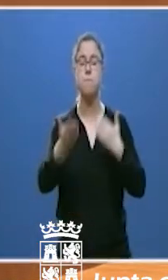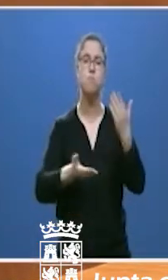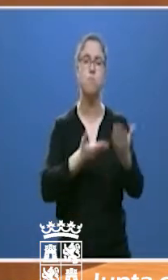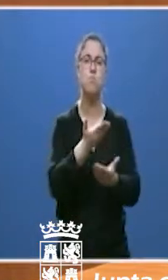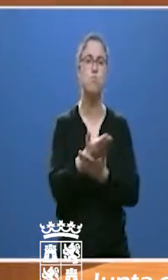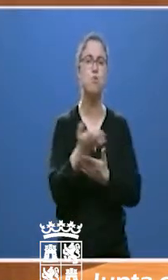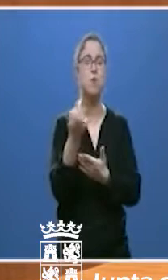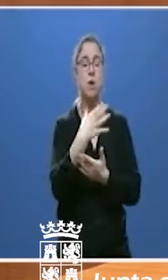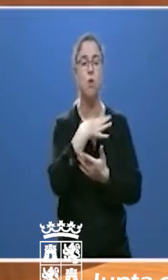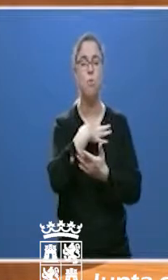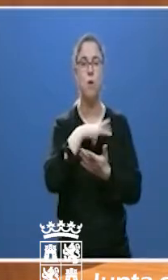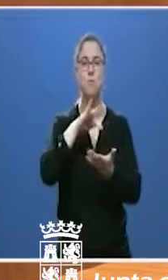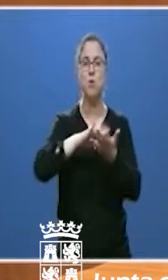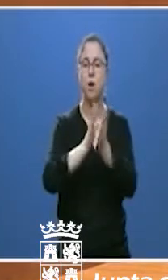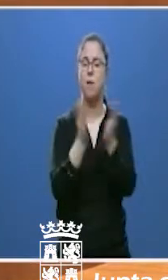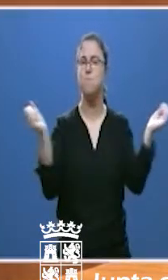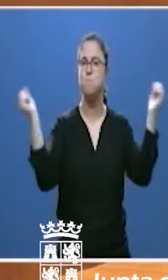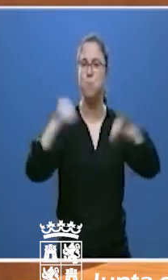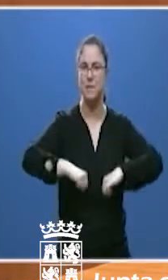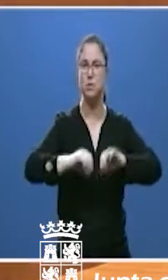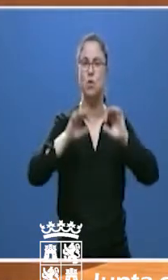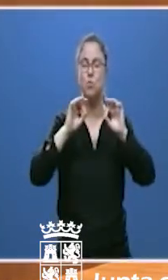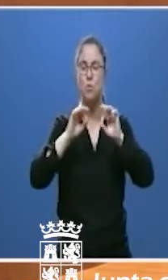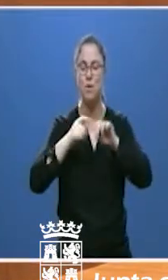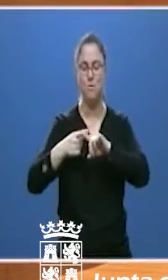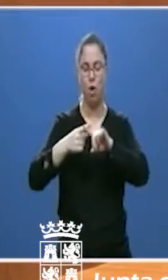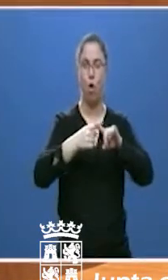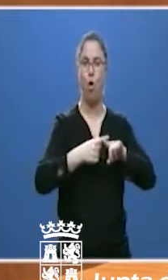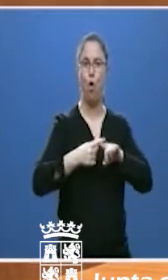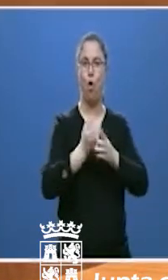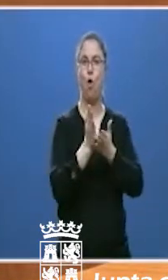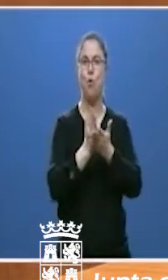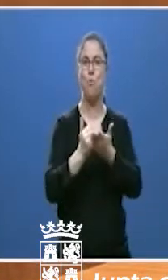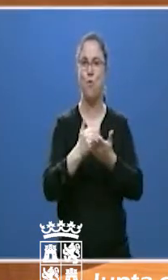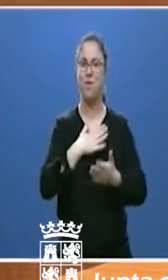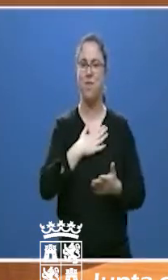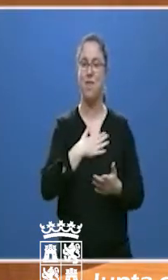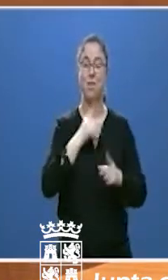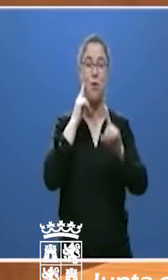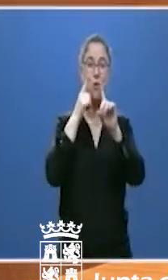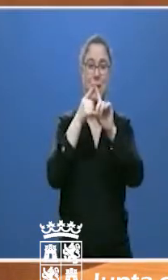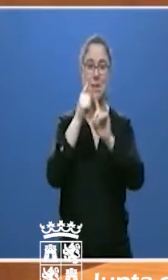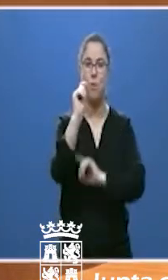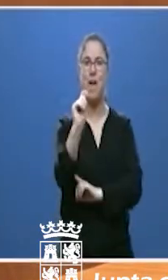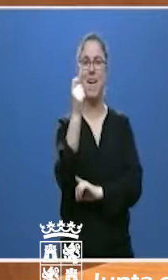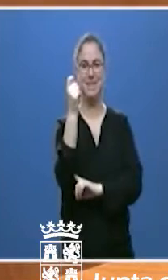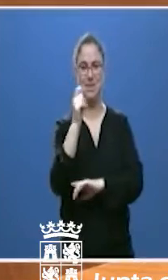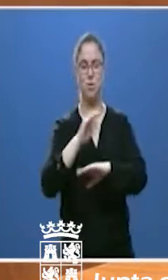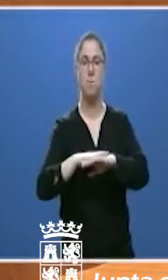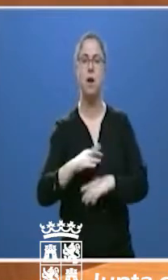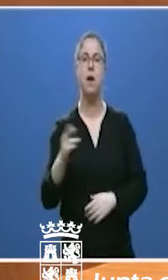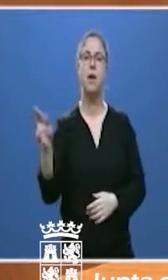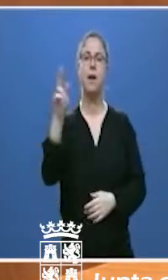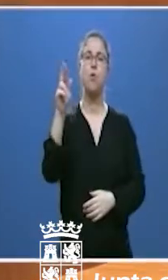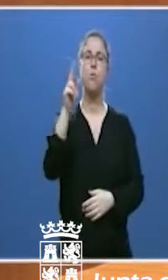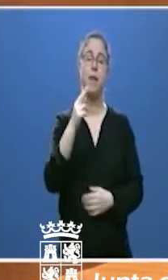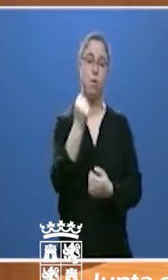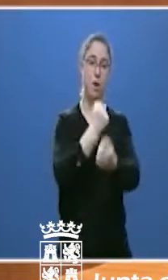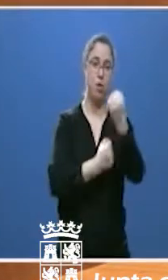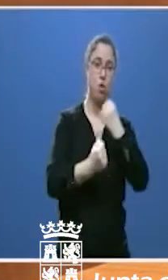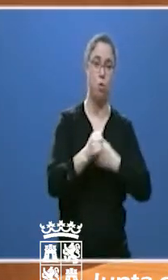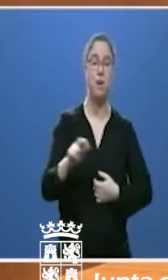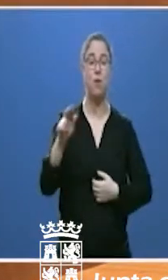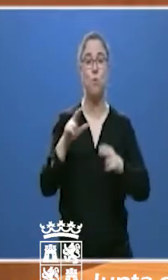que podamos alcanzar un pacto de comunidad para afrontar con éxito la recuperación económica, social y la